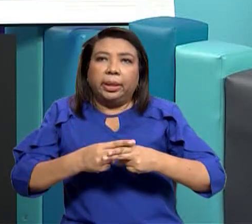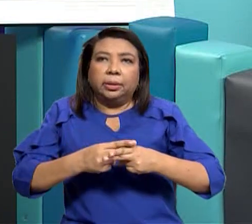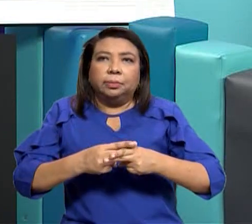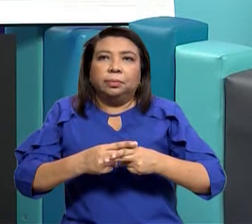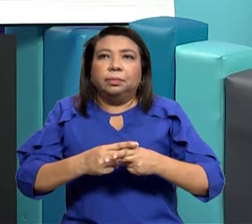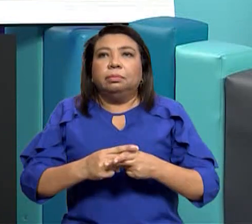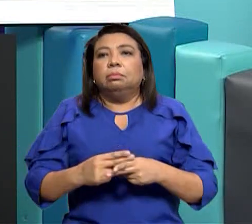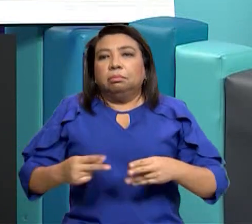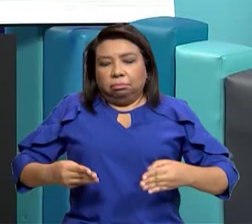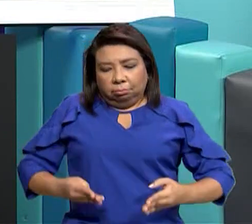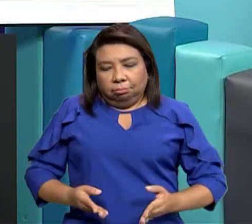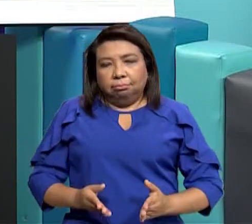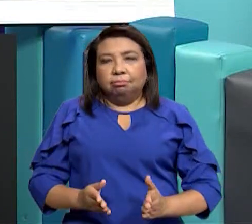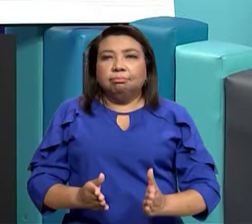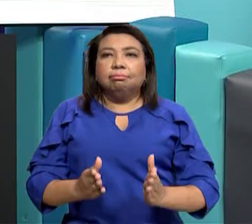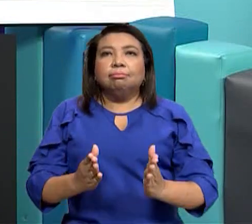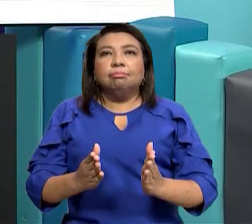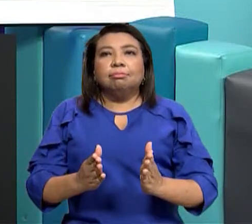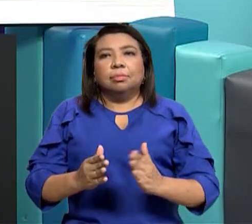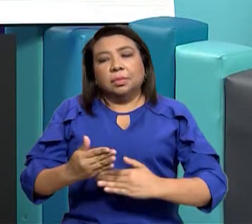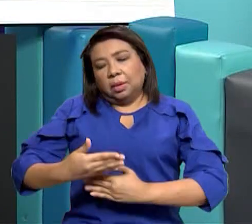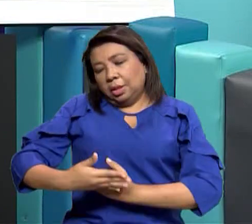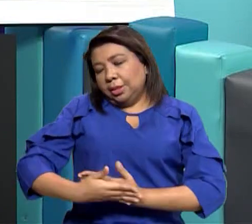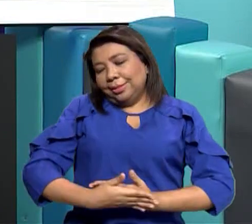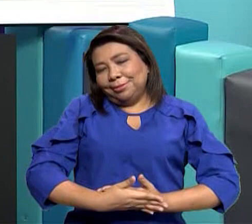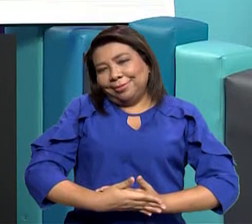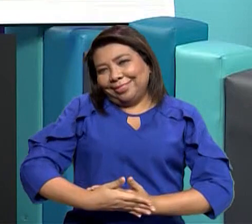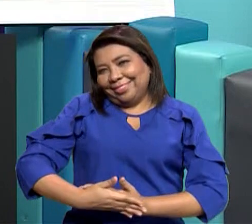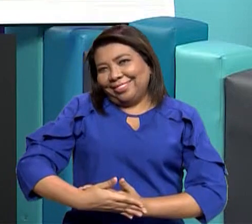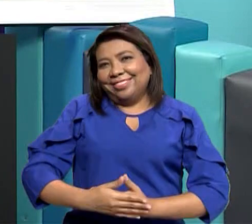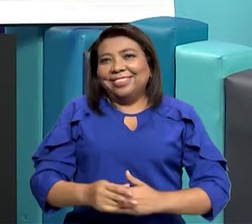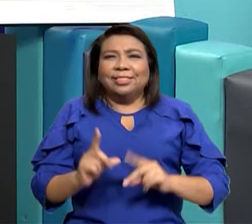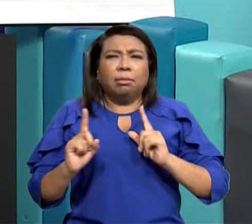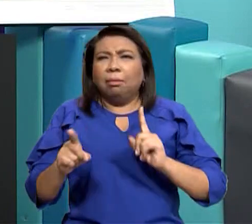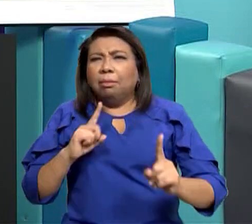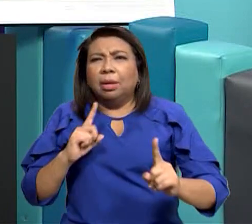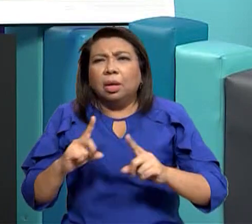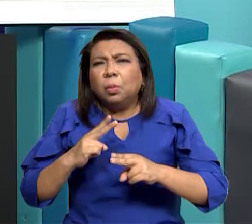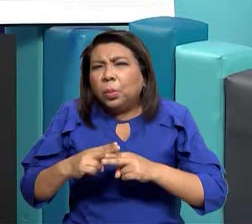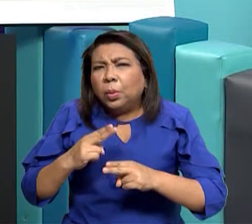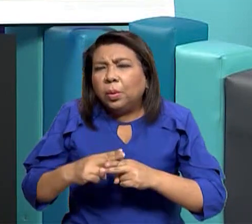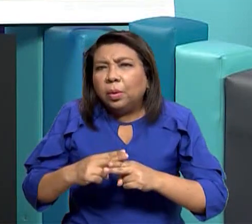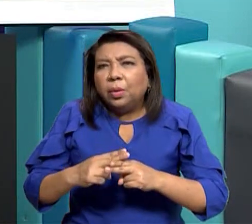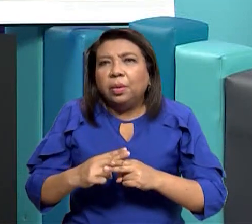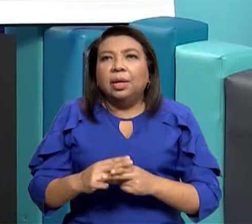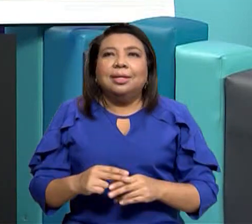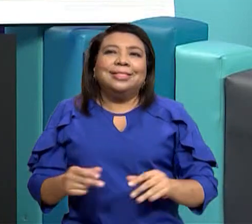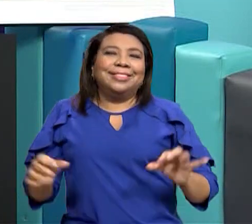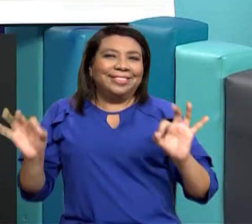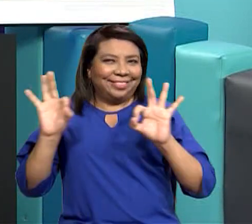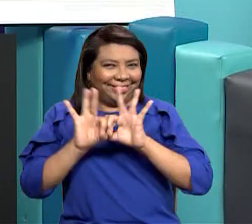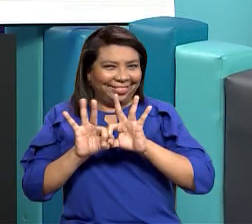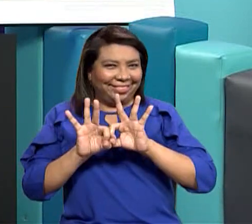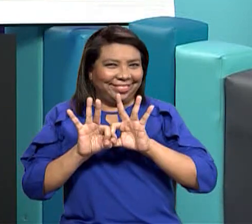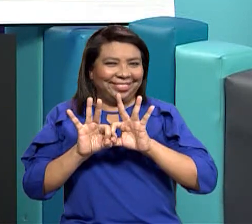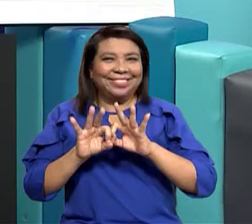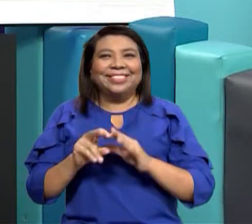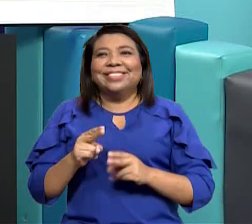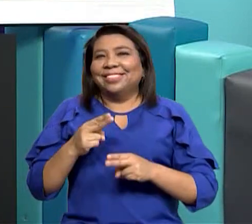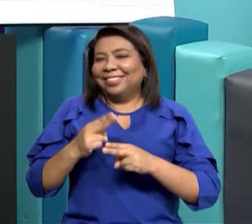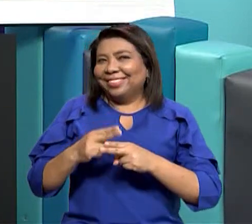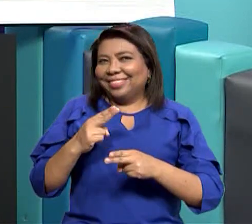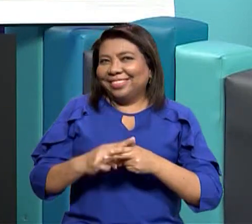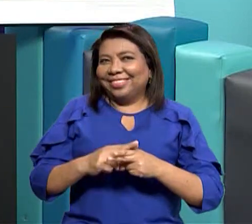nacemos nuestros padres o madre nos pone el nombre que no con el cual nos desea llamar y